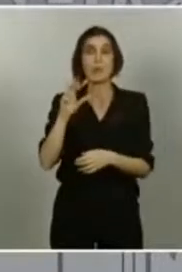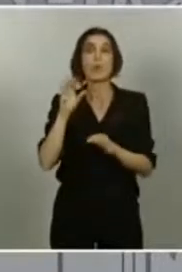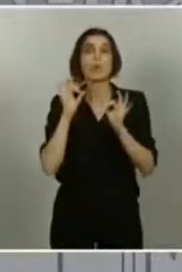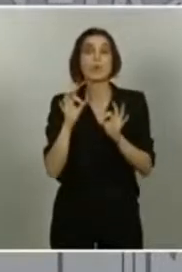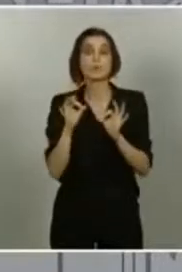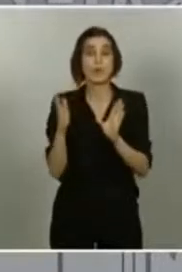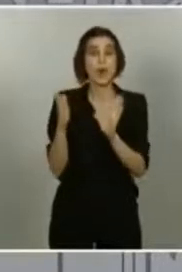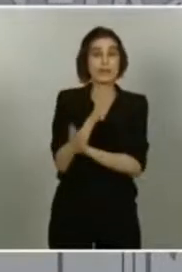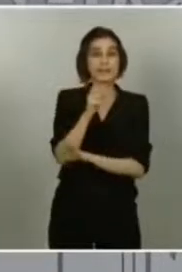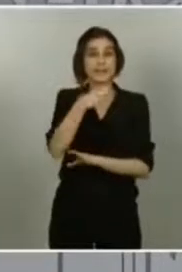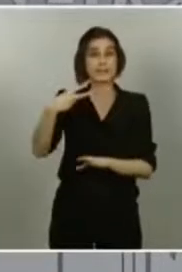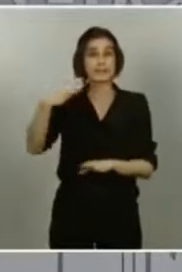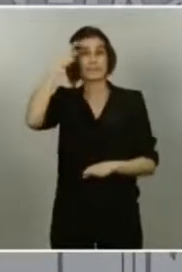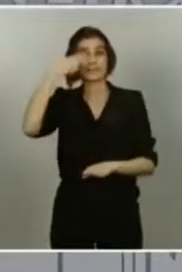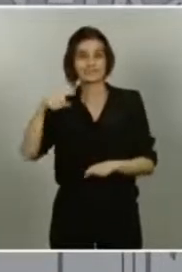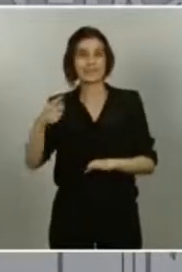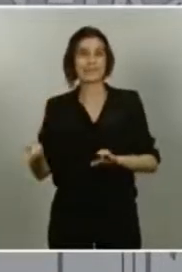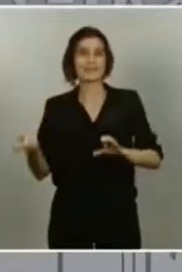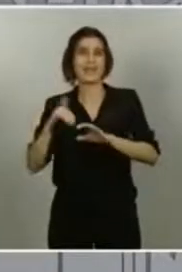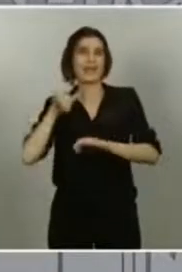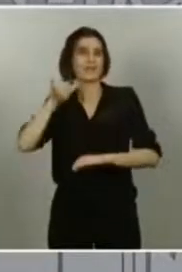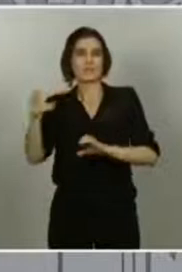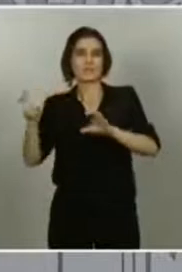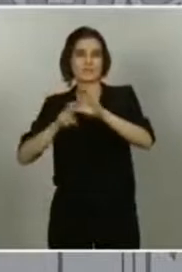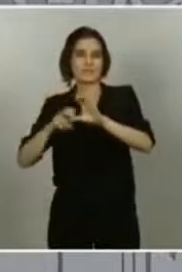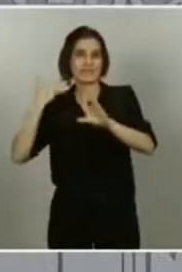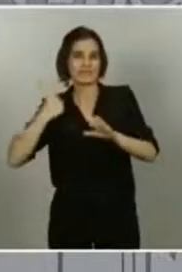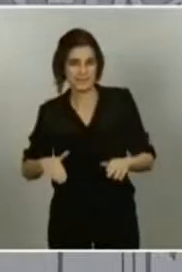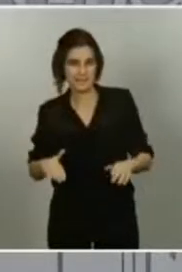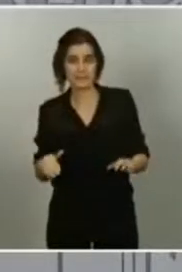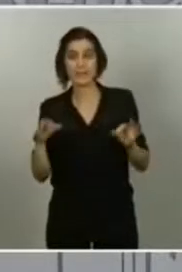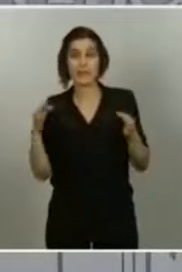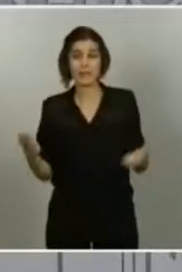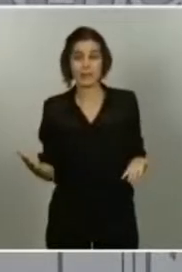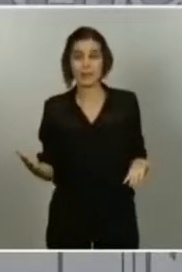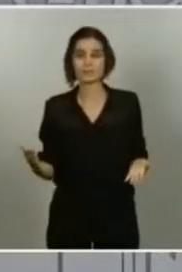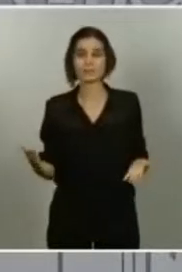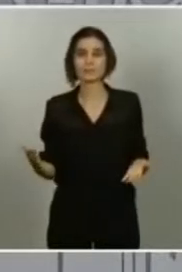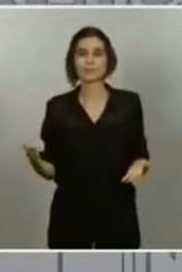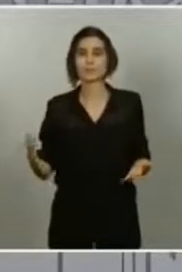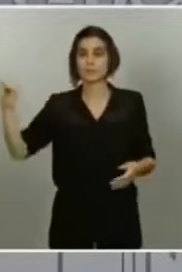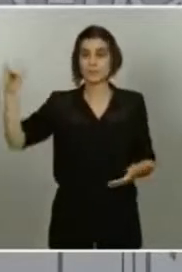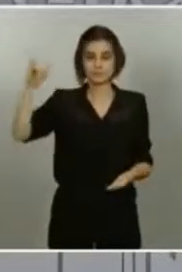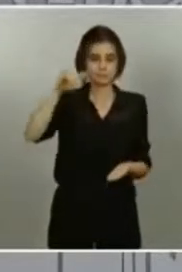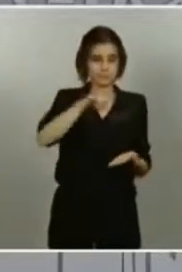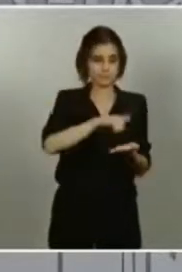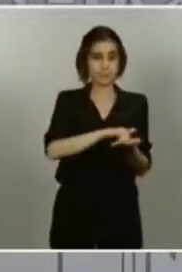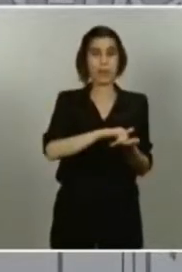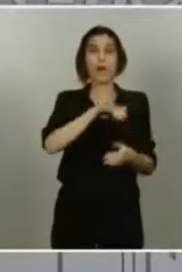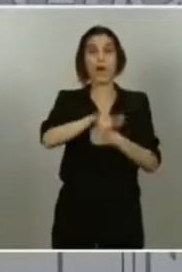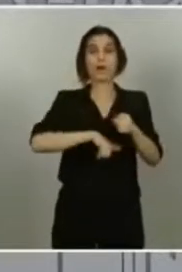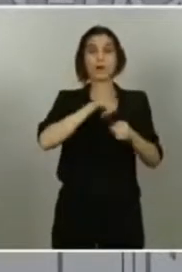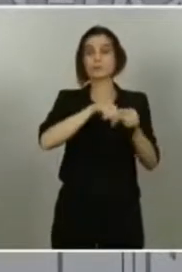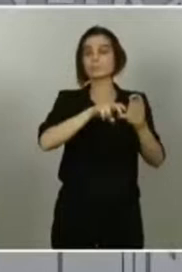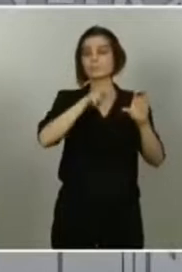Esta persona ha sido identificada al llegar al aeropuerto, ha sido aislada y a sus contactos cercanos en el vuelo ya está establecido